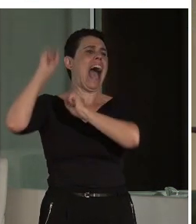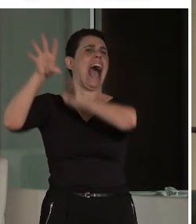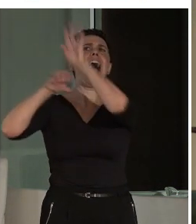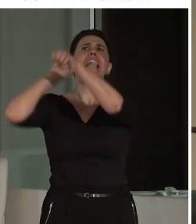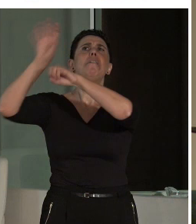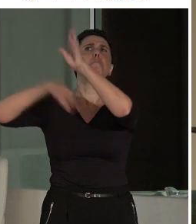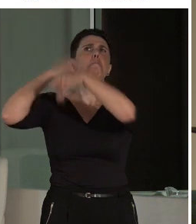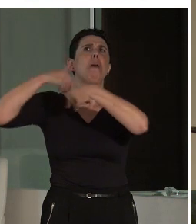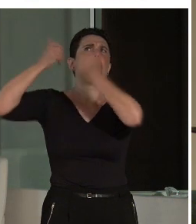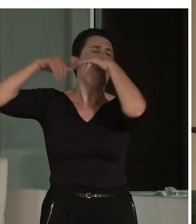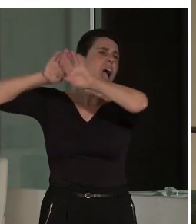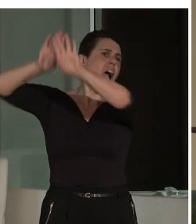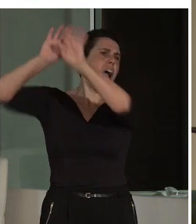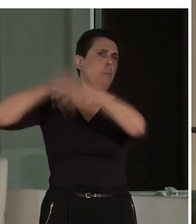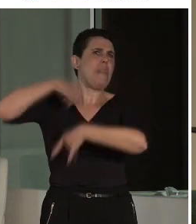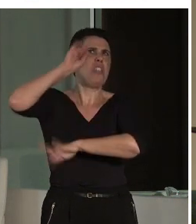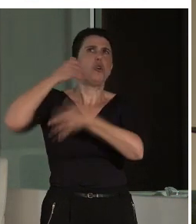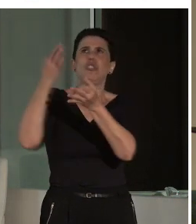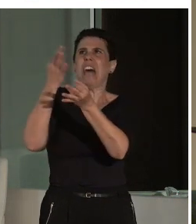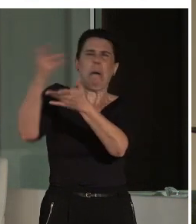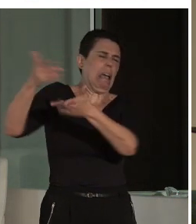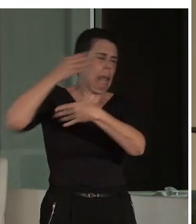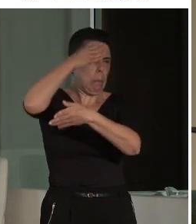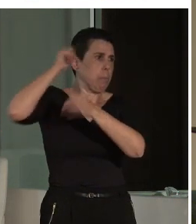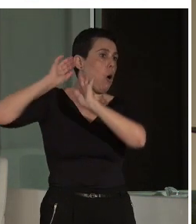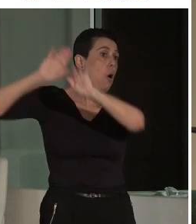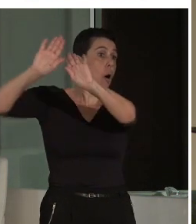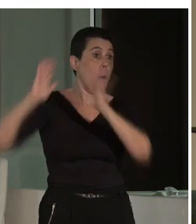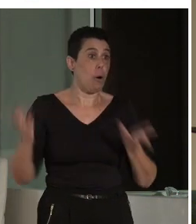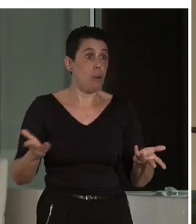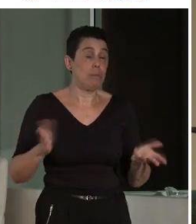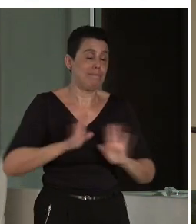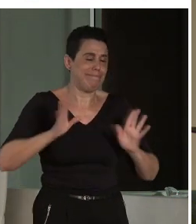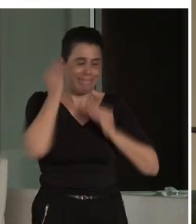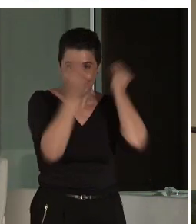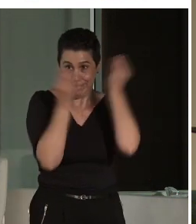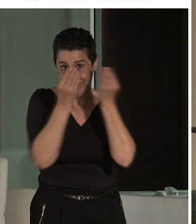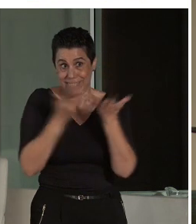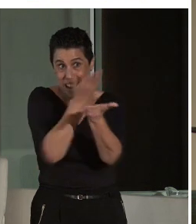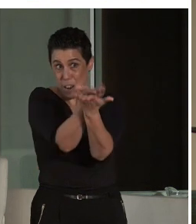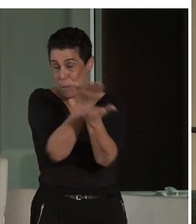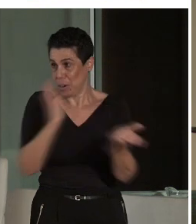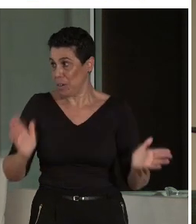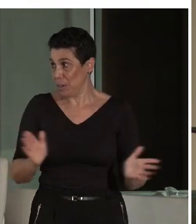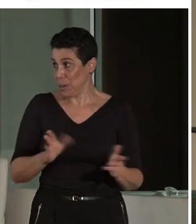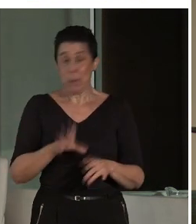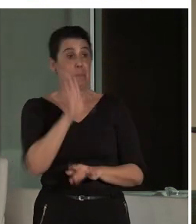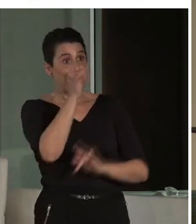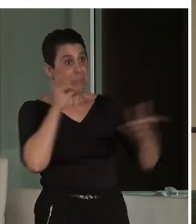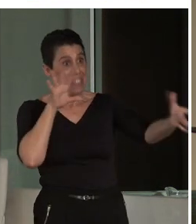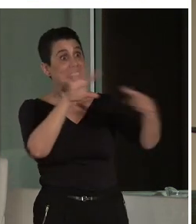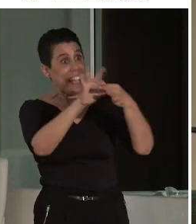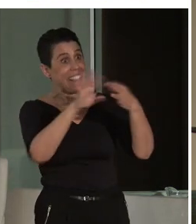nunca revisas, donde has dejado las cosas viejas de los abuelos. Nada más, solamente era esa reflexión. Gracias. Pues mira, me sirve para decirte